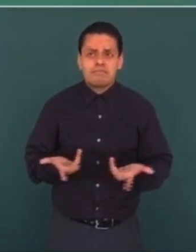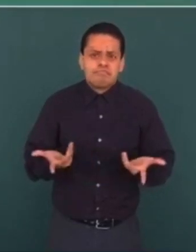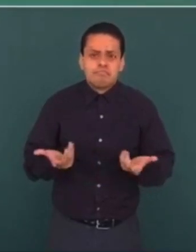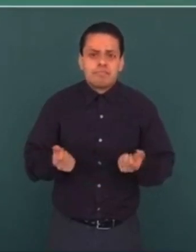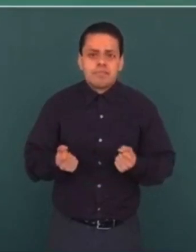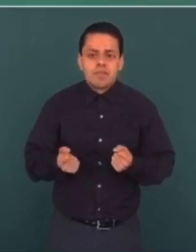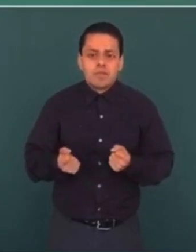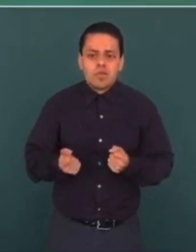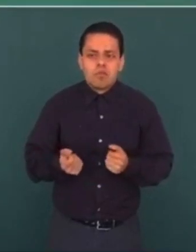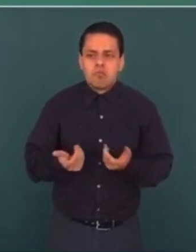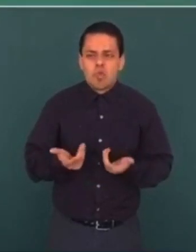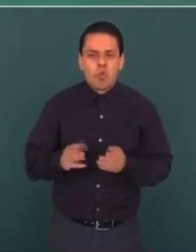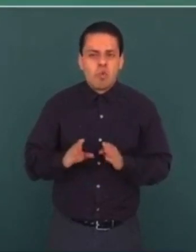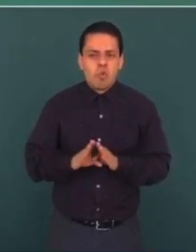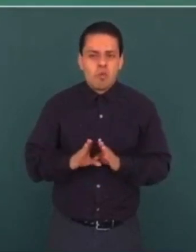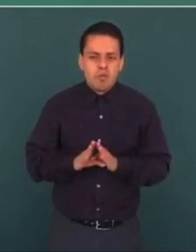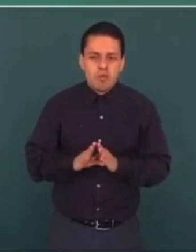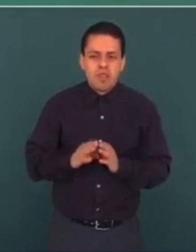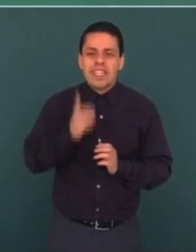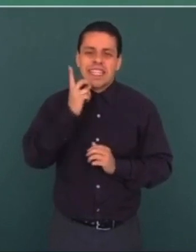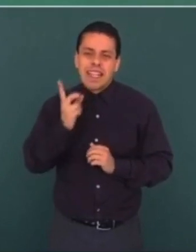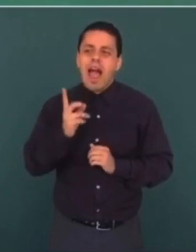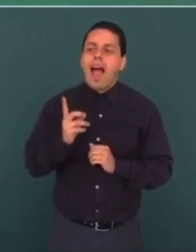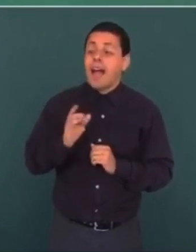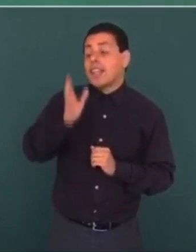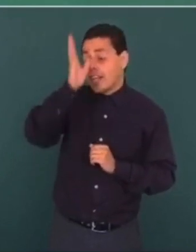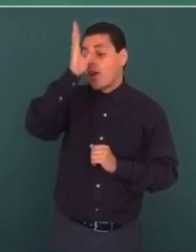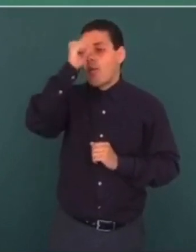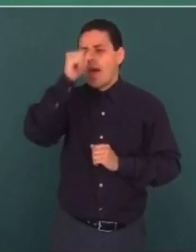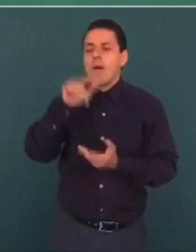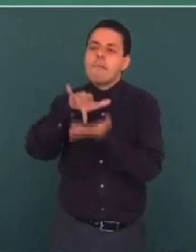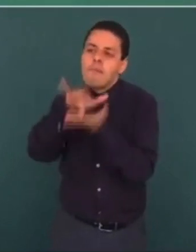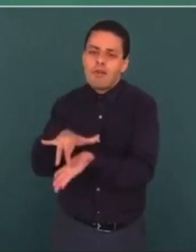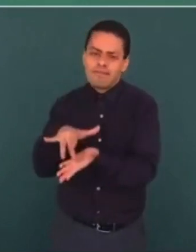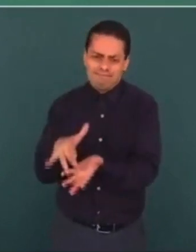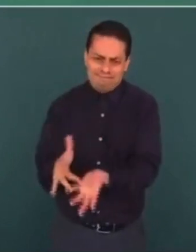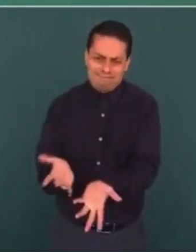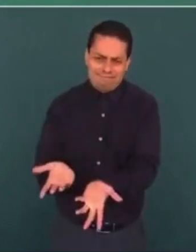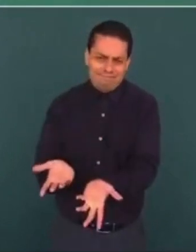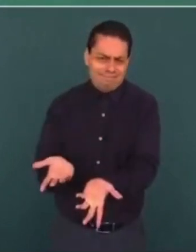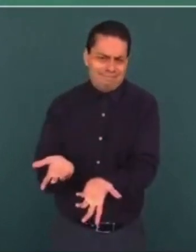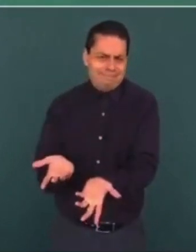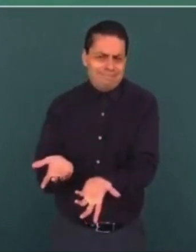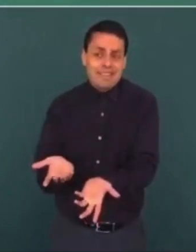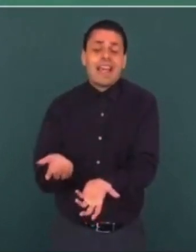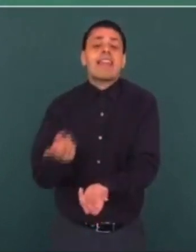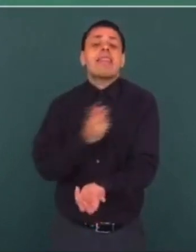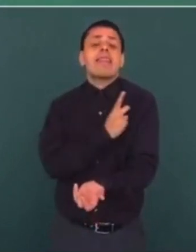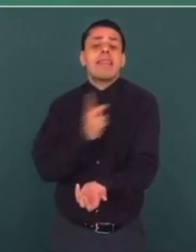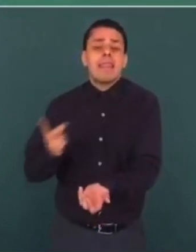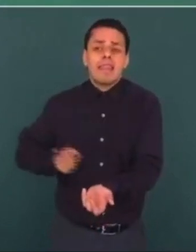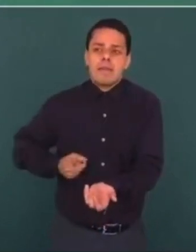complicidad, tienen que devolver